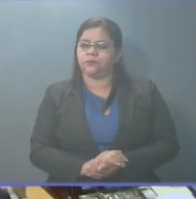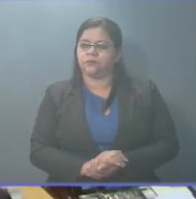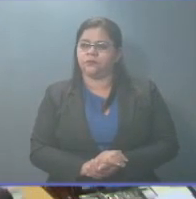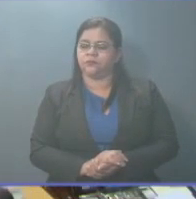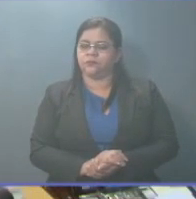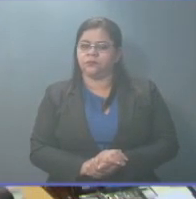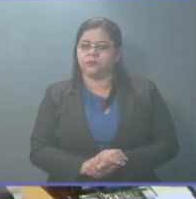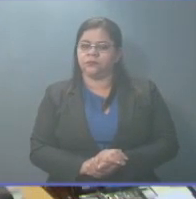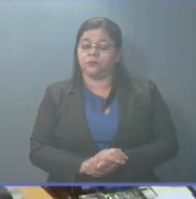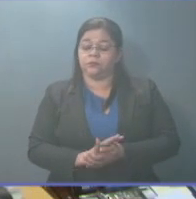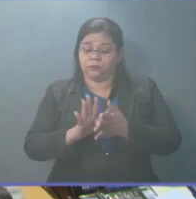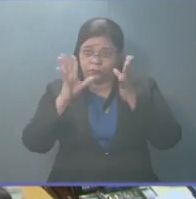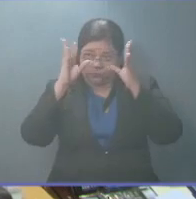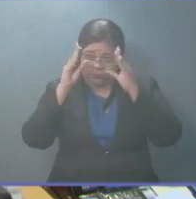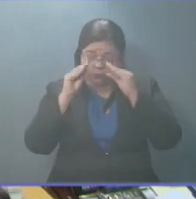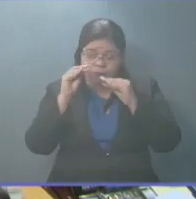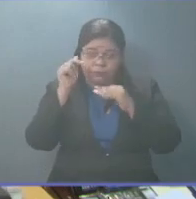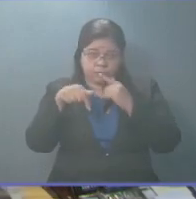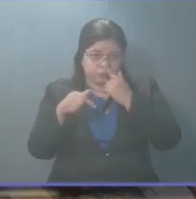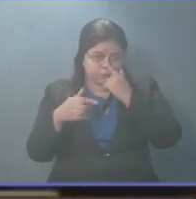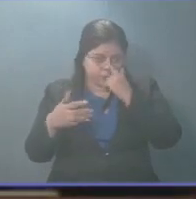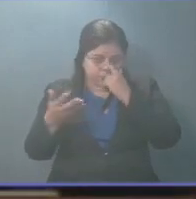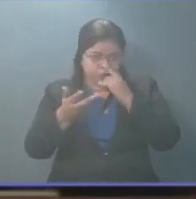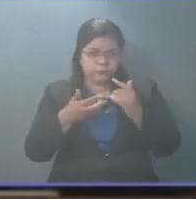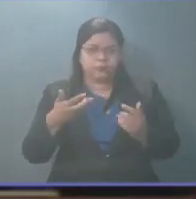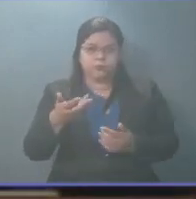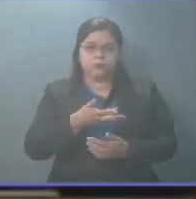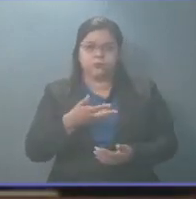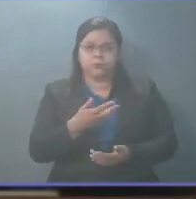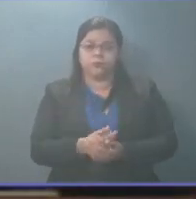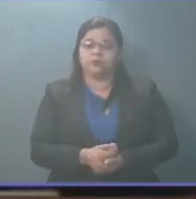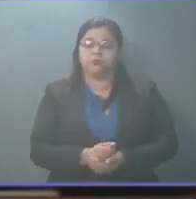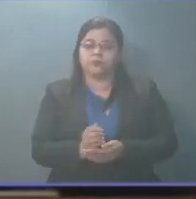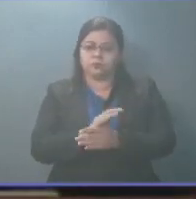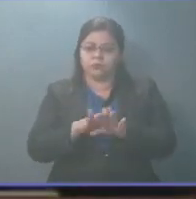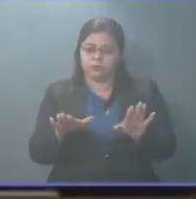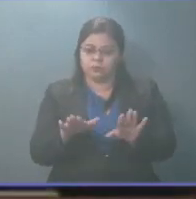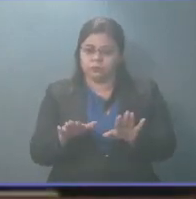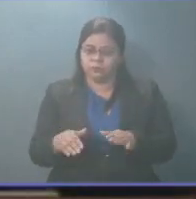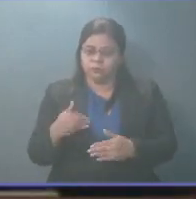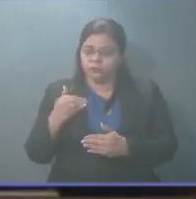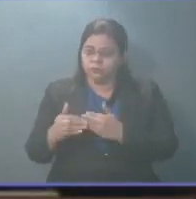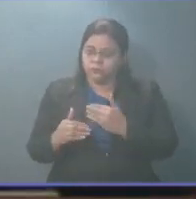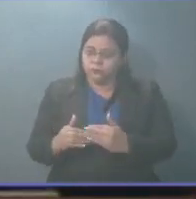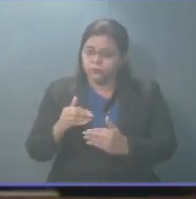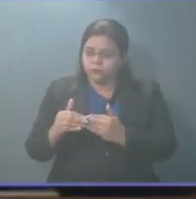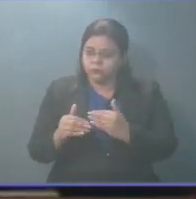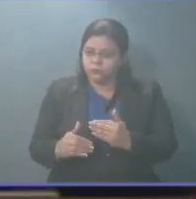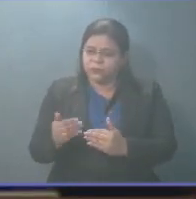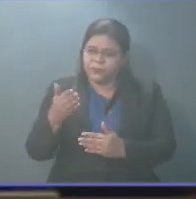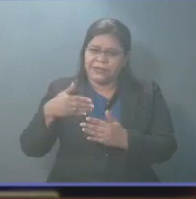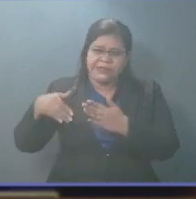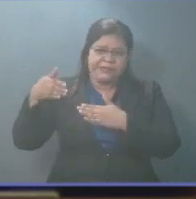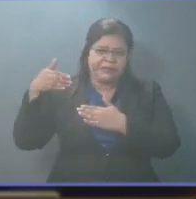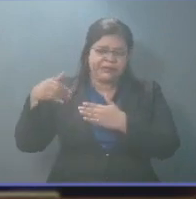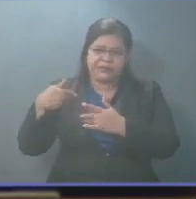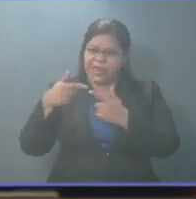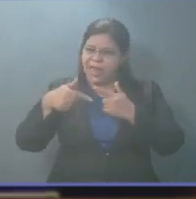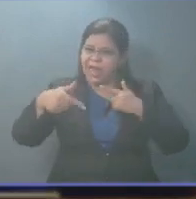Esta noche estamos culminando un proceso que ha sido muy largo, por cierto.